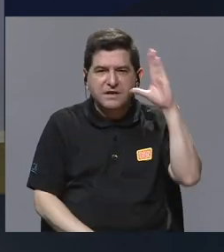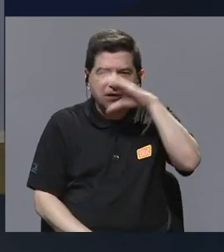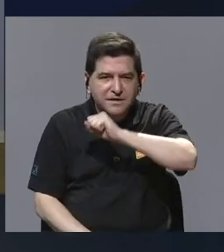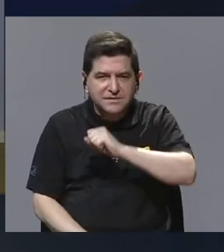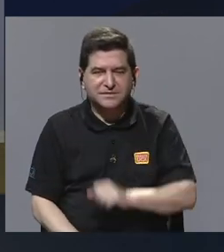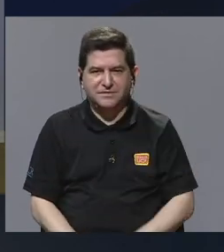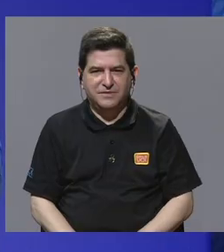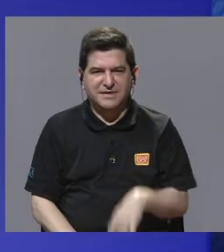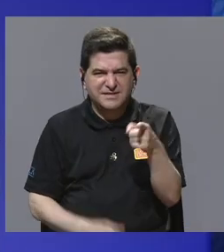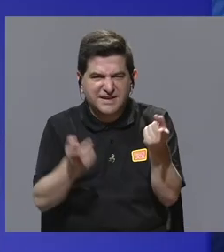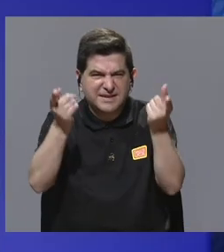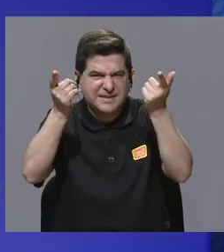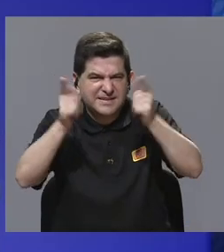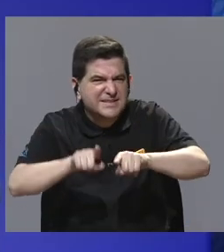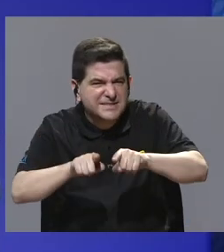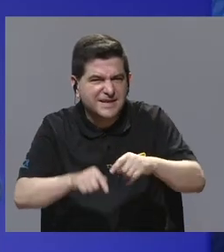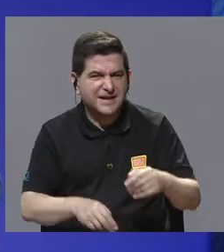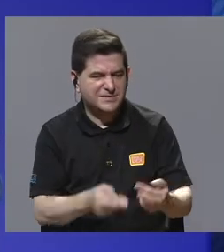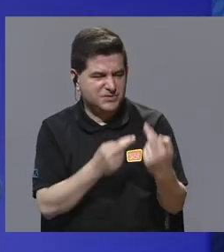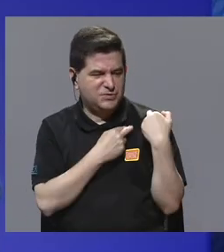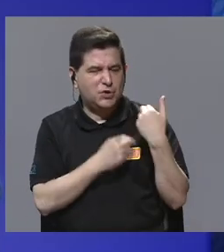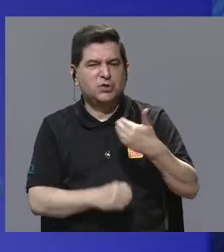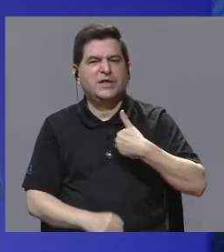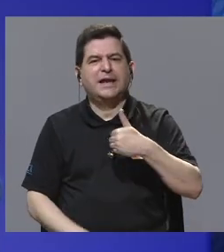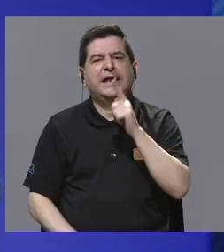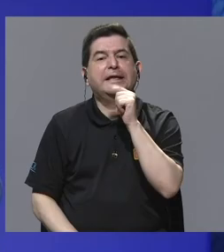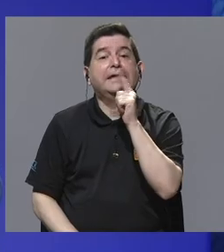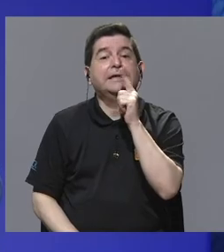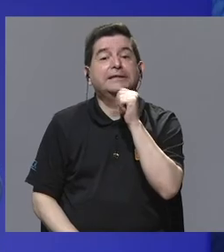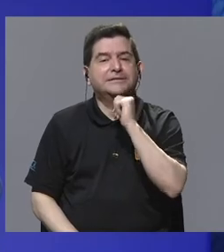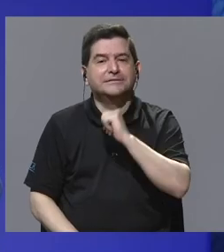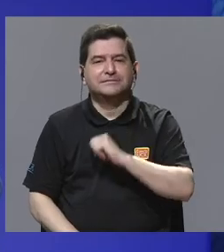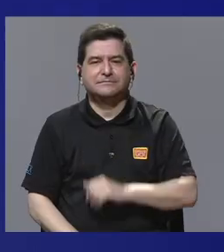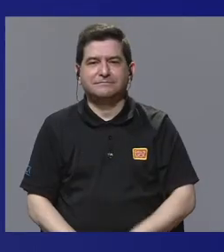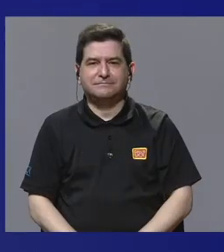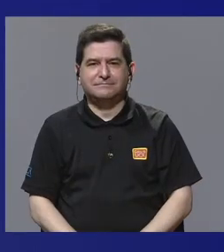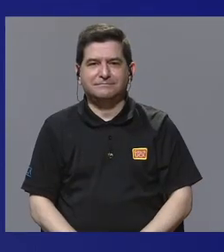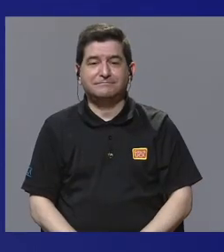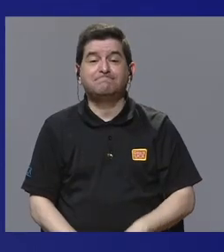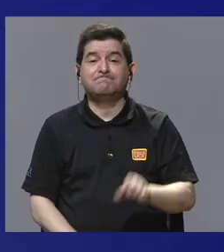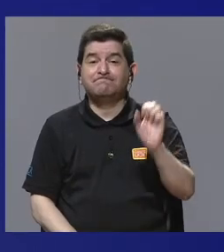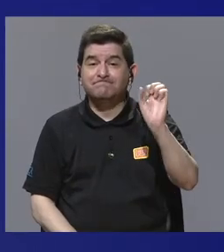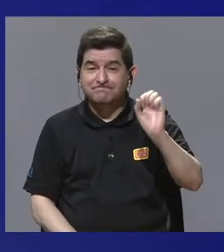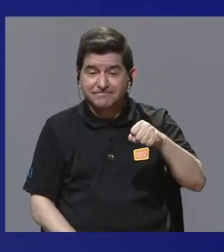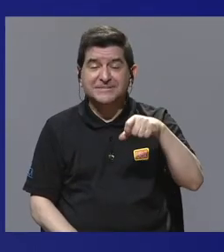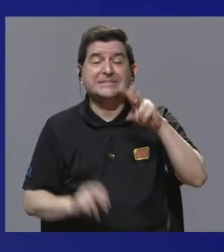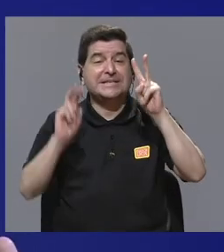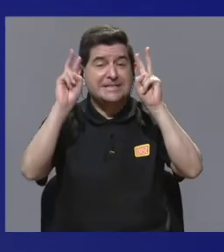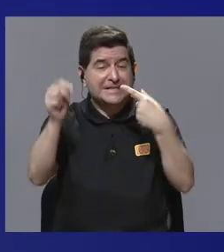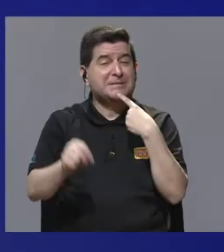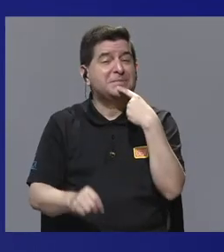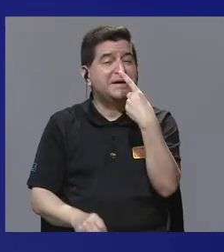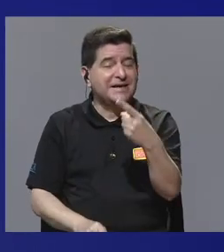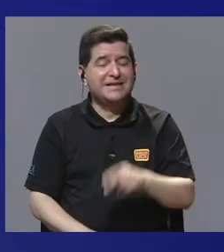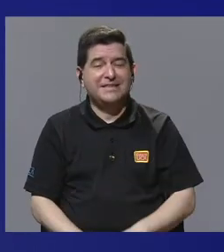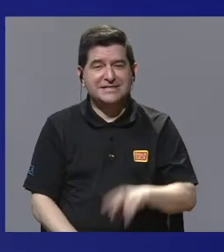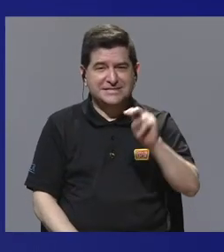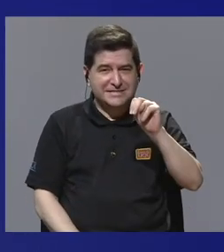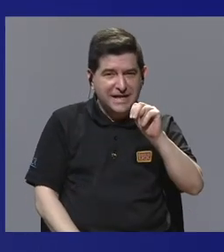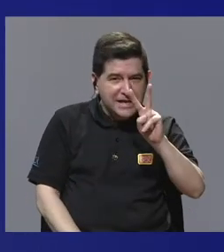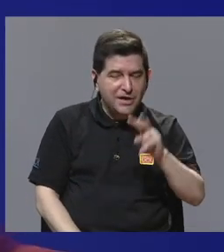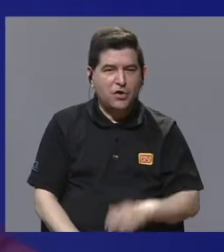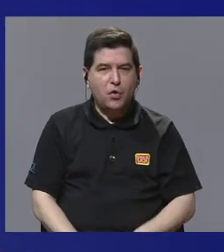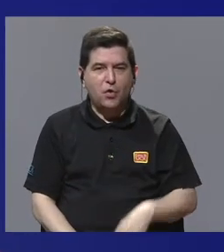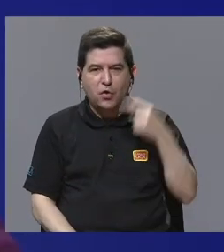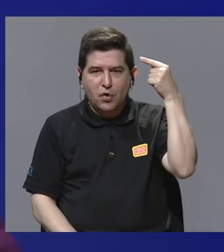es el que tiene la responsabilidad, ¿verdad? Sí, ese tema que menciona Nicole de la